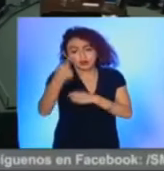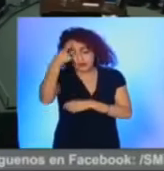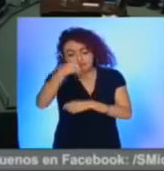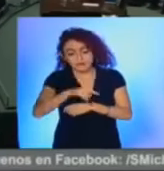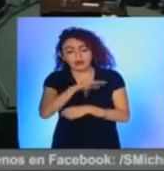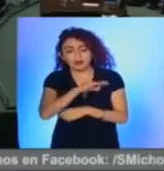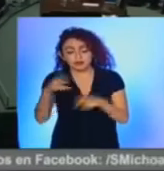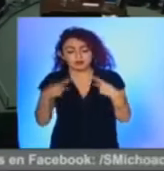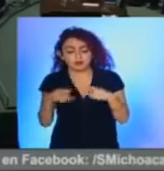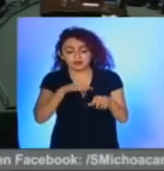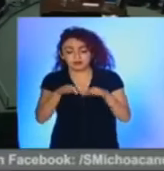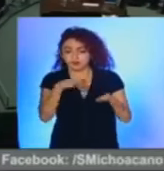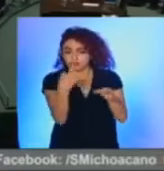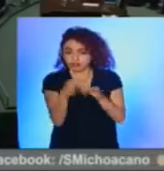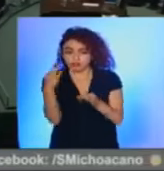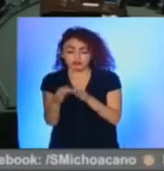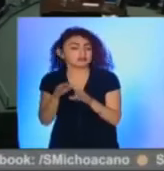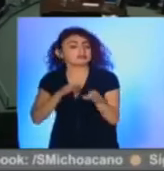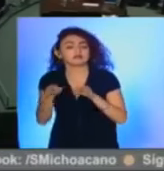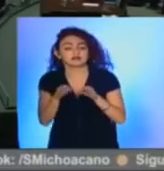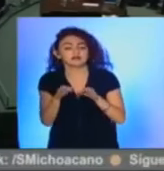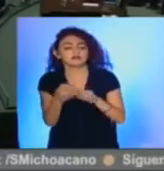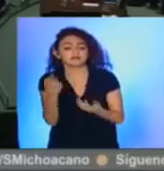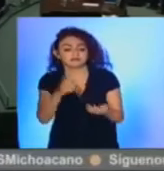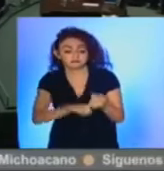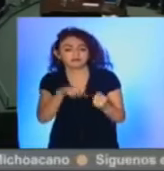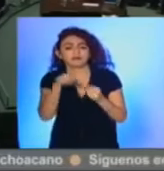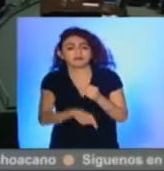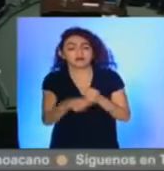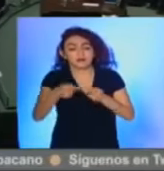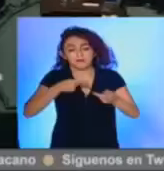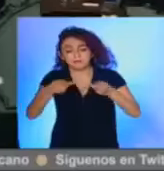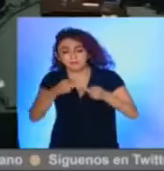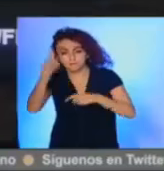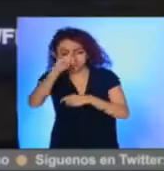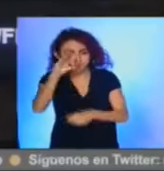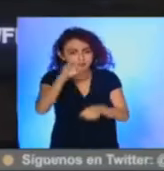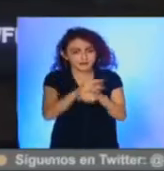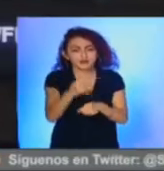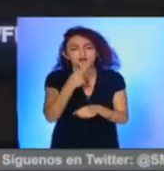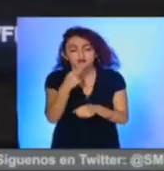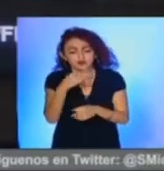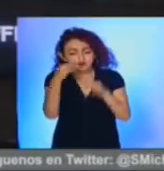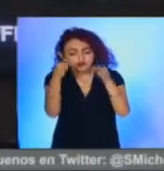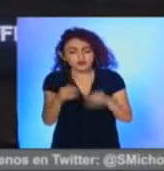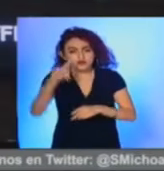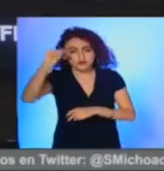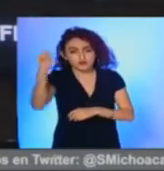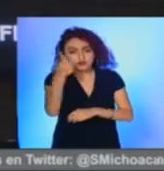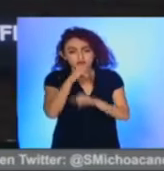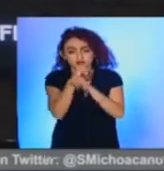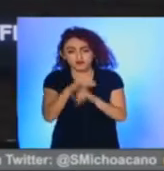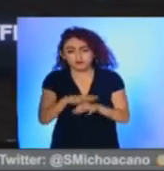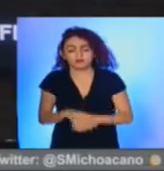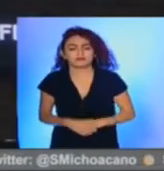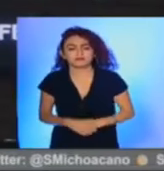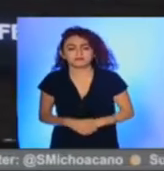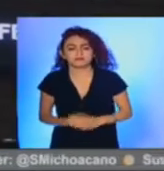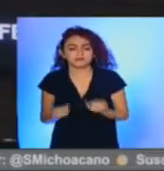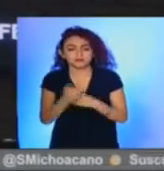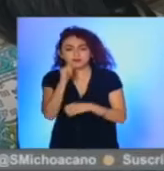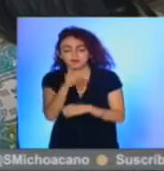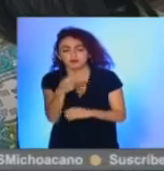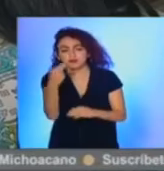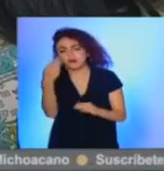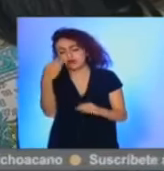para que los empleados cumplan con su labor incluida la capacitación y asesoría del uso adecuado de las tecnologías de la información así